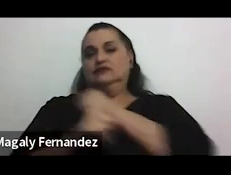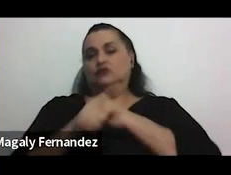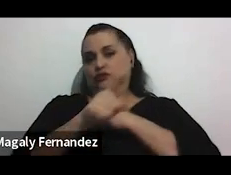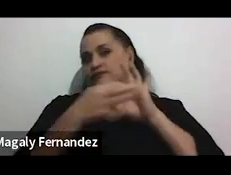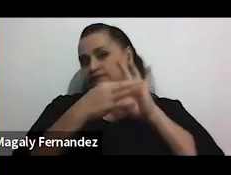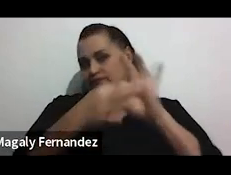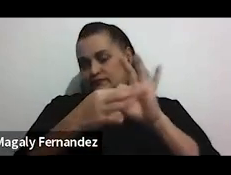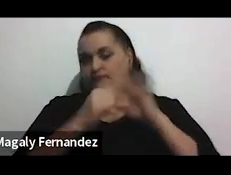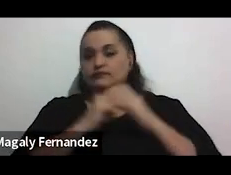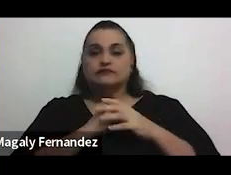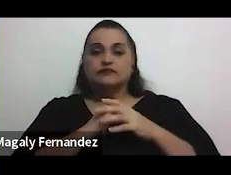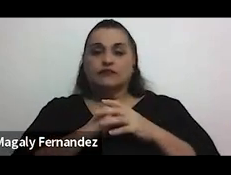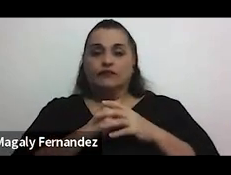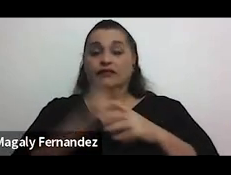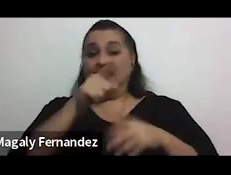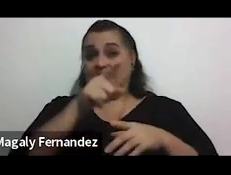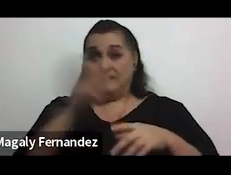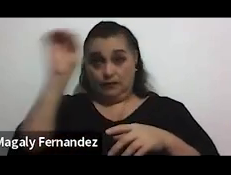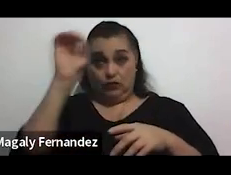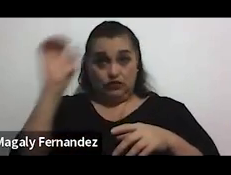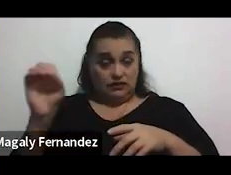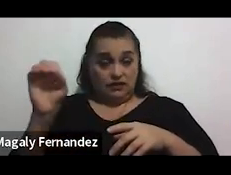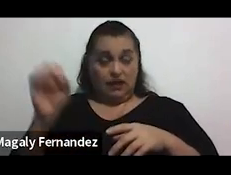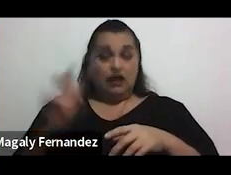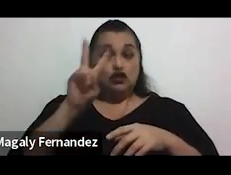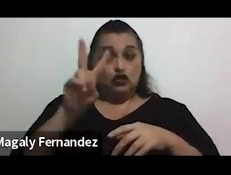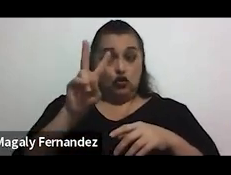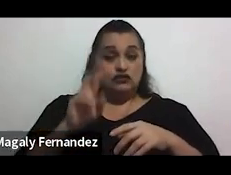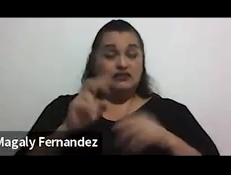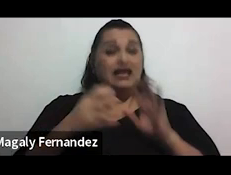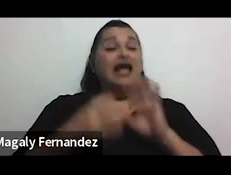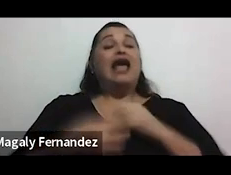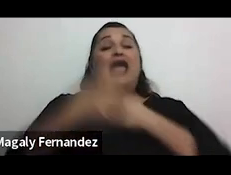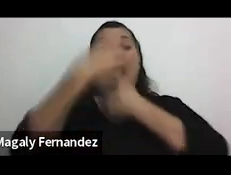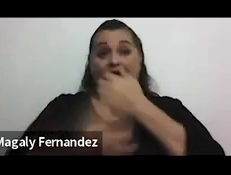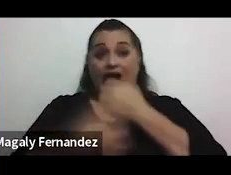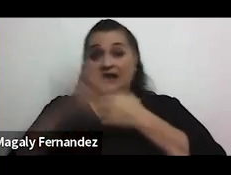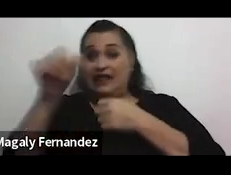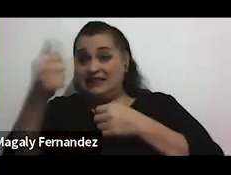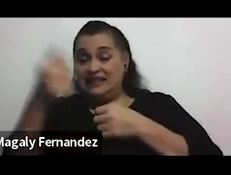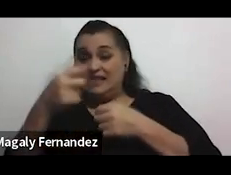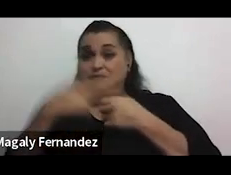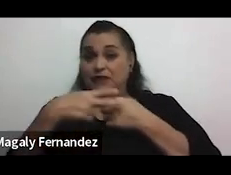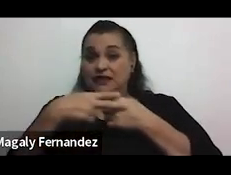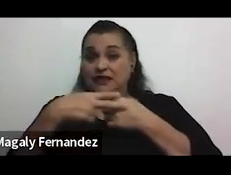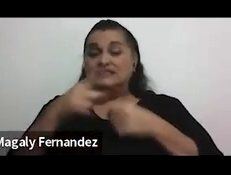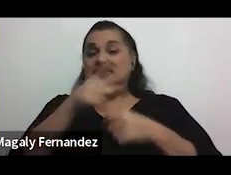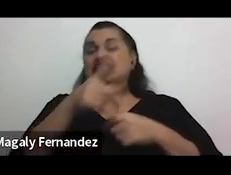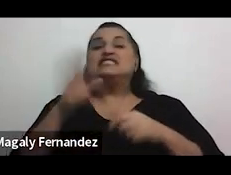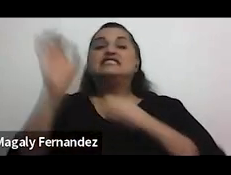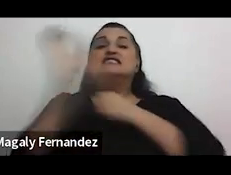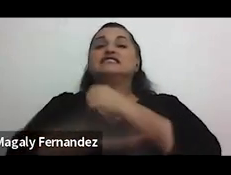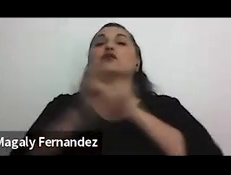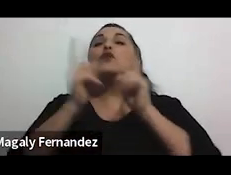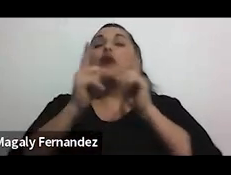y de este porcentaje dos de cada diez casos la sanción fue el despido en este